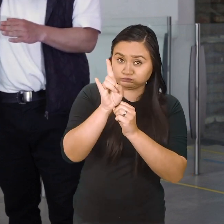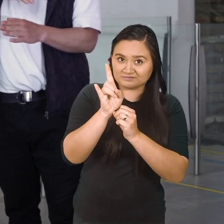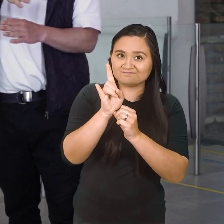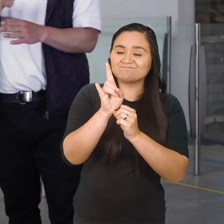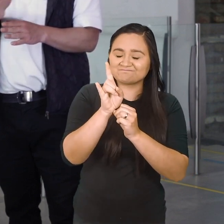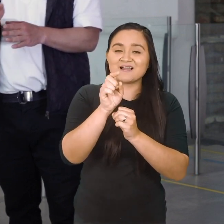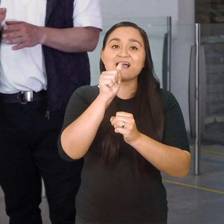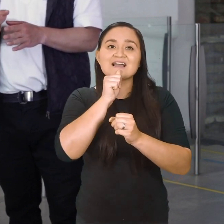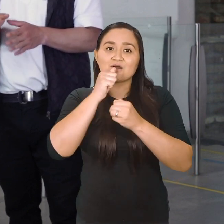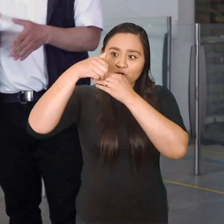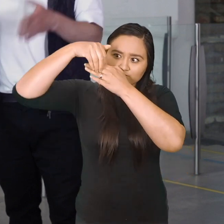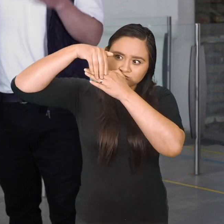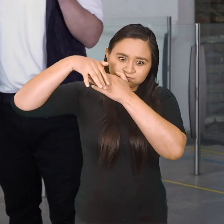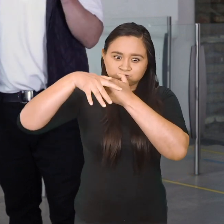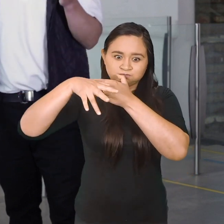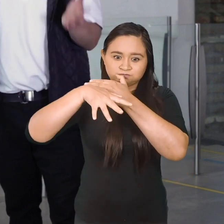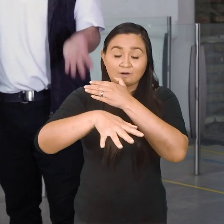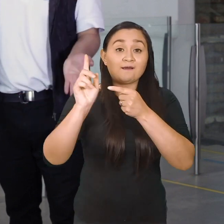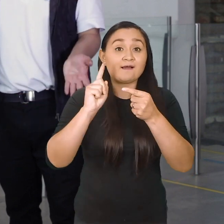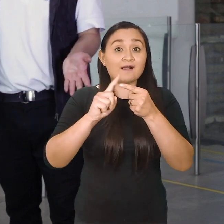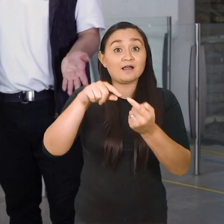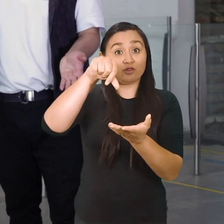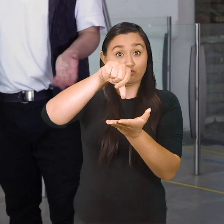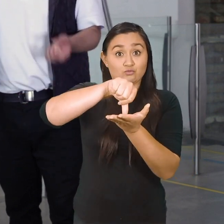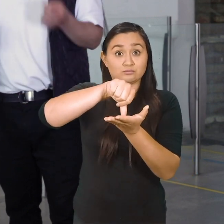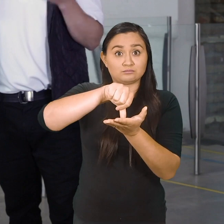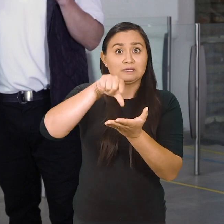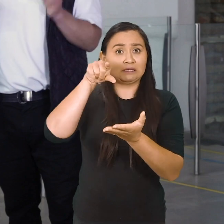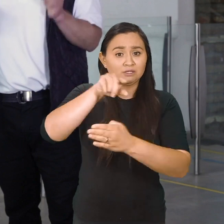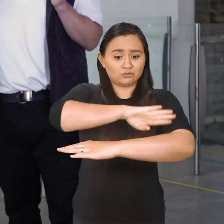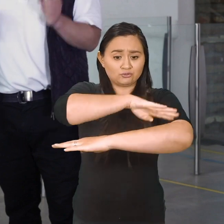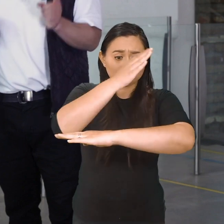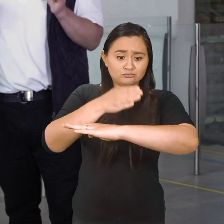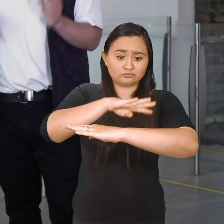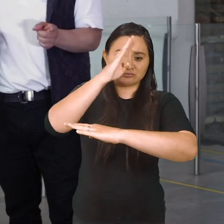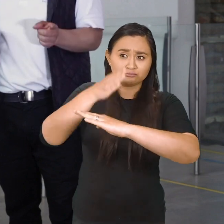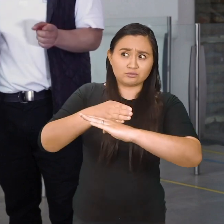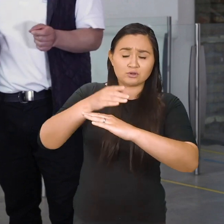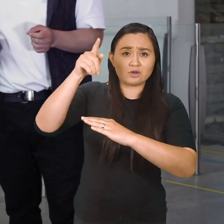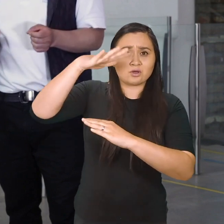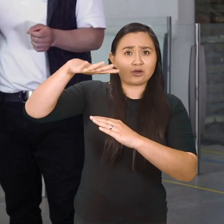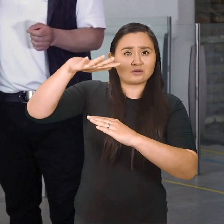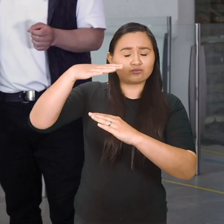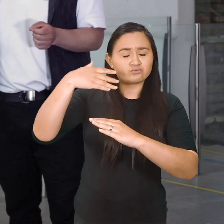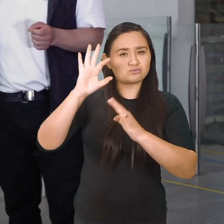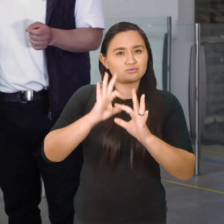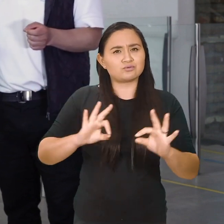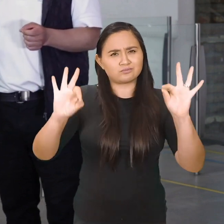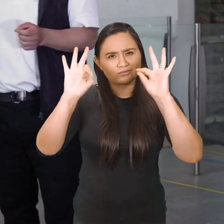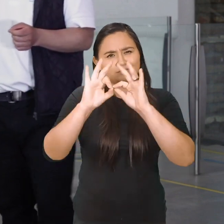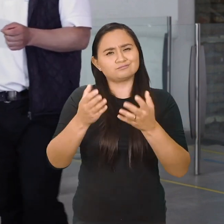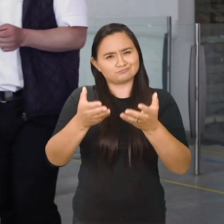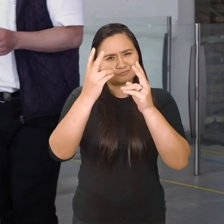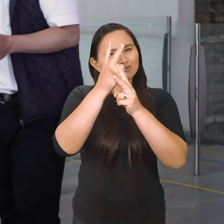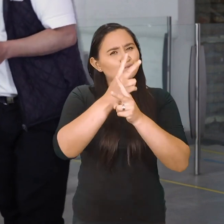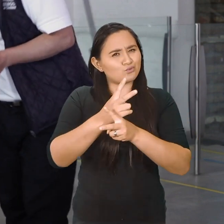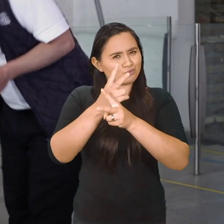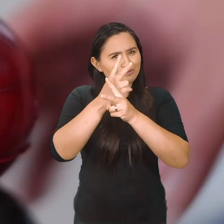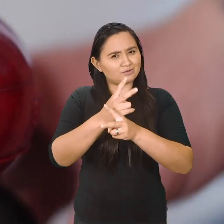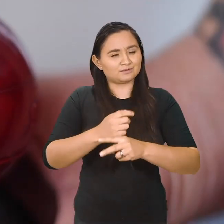agua descienda desde los páramos hacia la ciudad. Si son tan importantes los páramos, ¿por qué no los cuidamos?